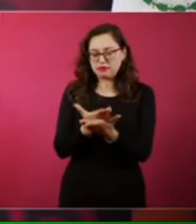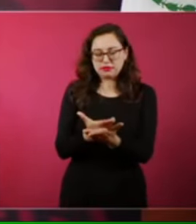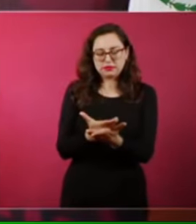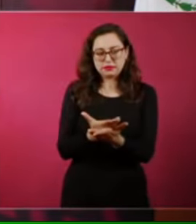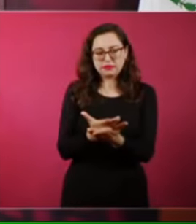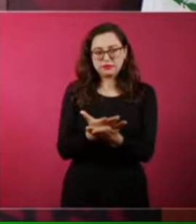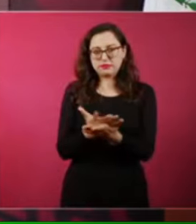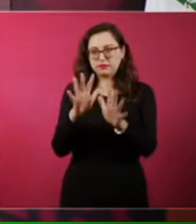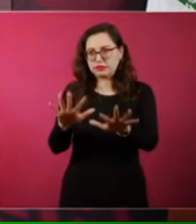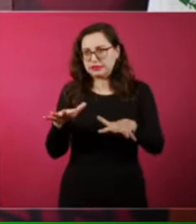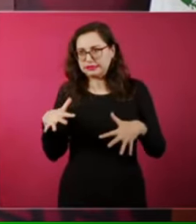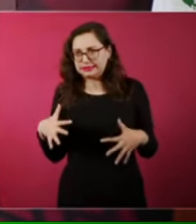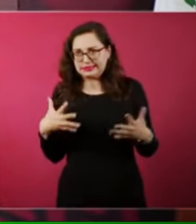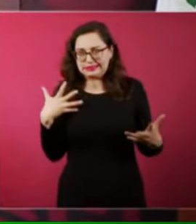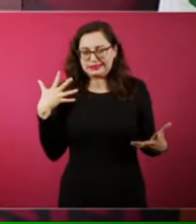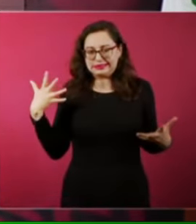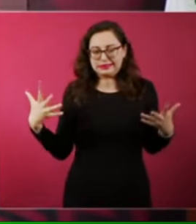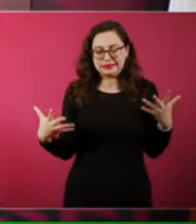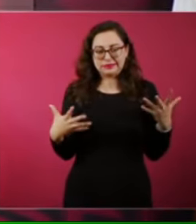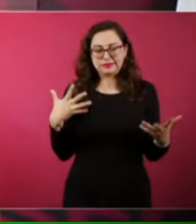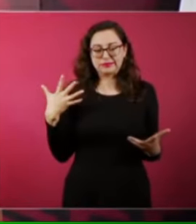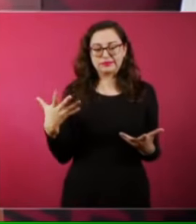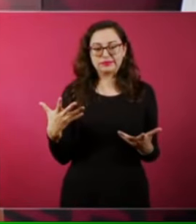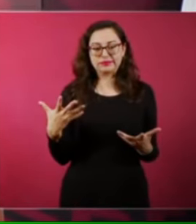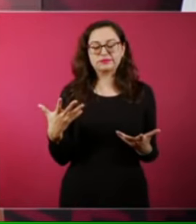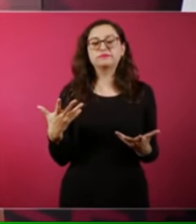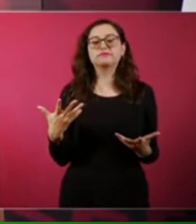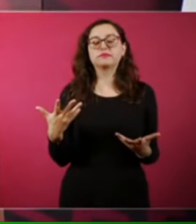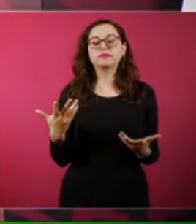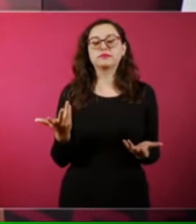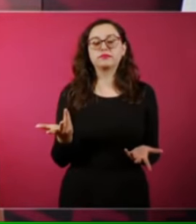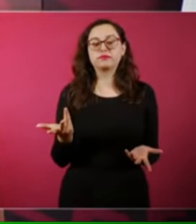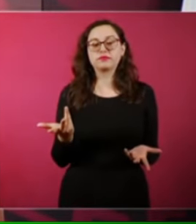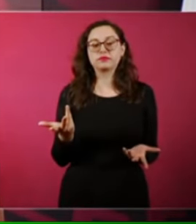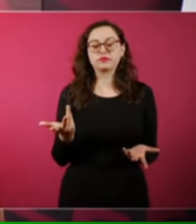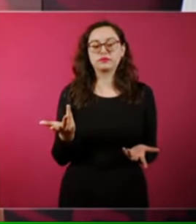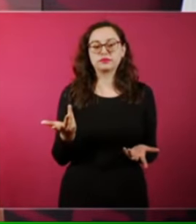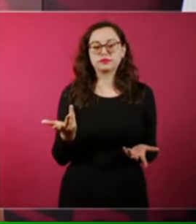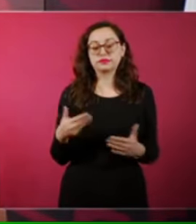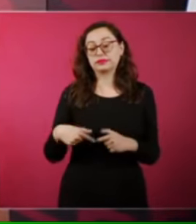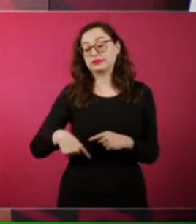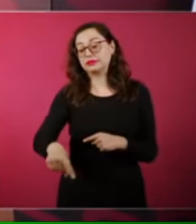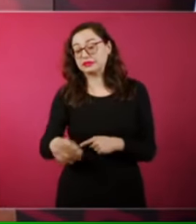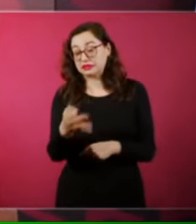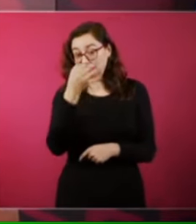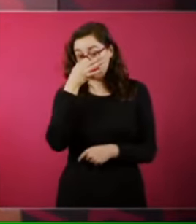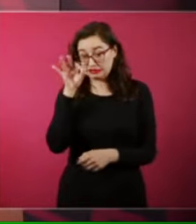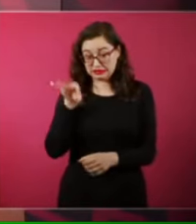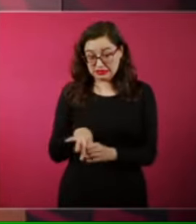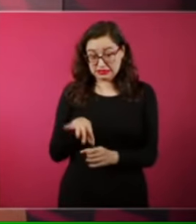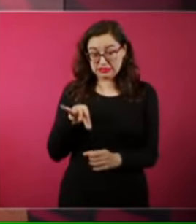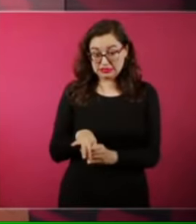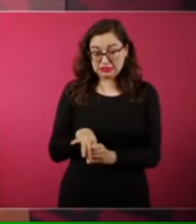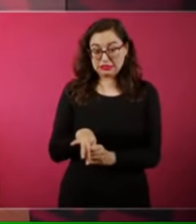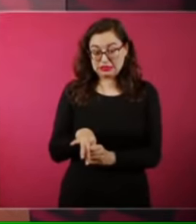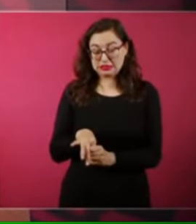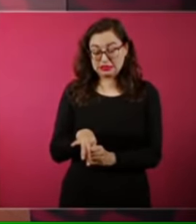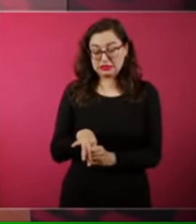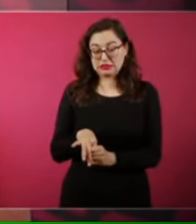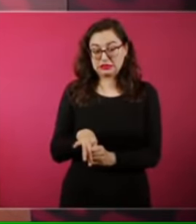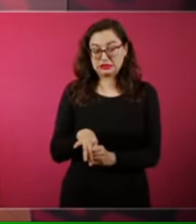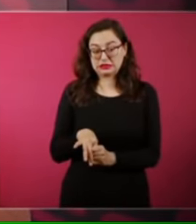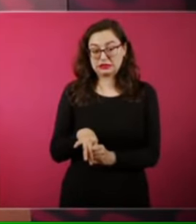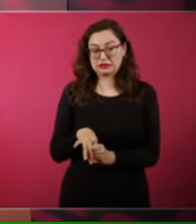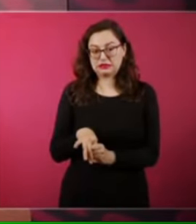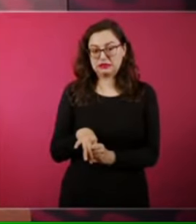votación en el pleno la reforma, además venían unas elecciones, no me acuerdo, pero